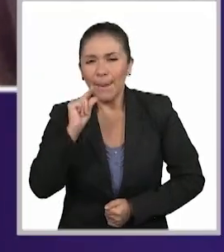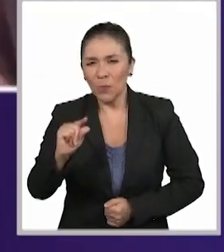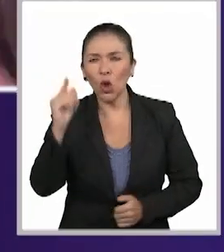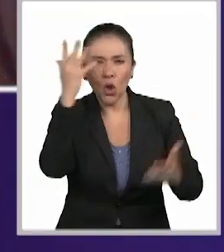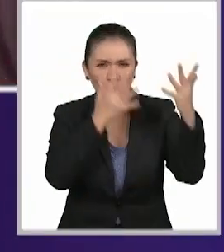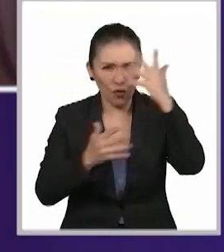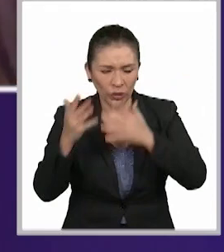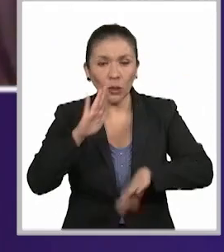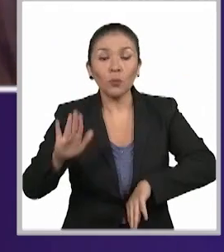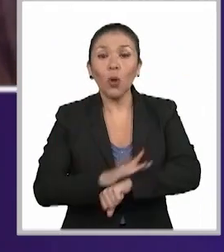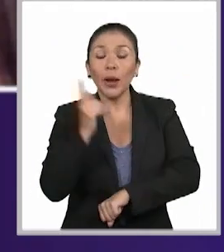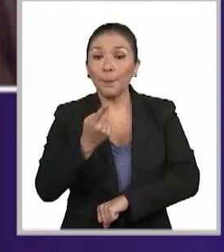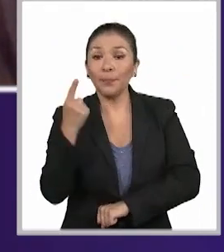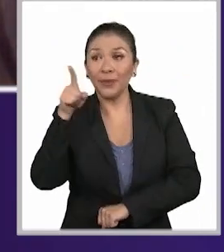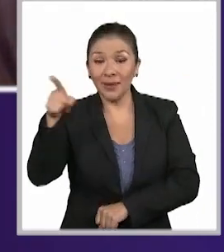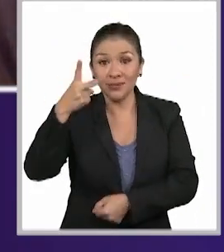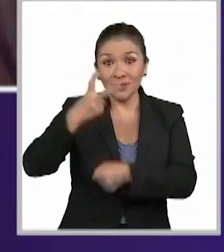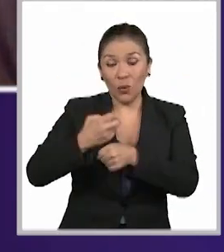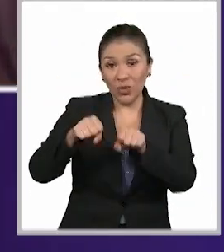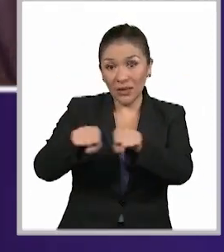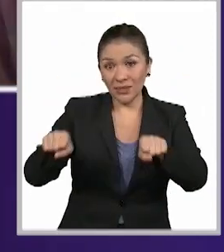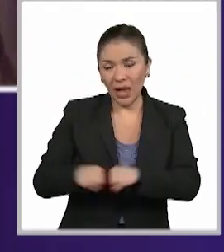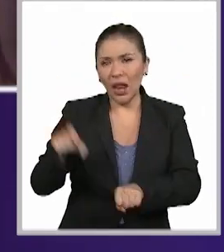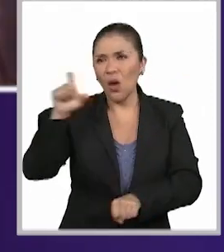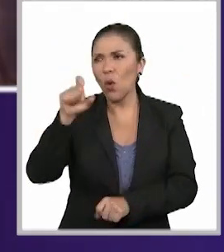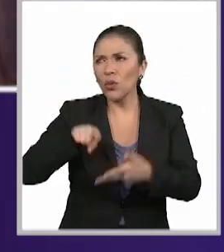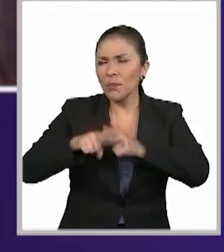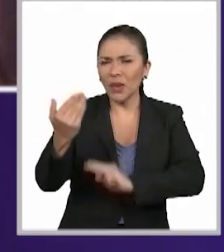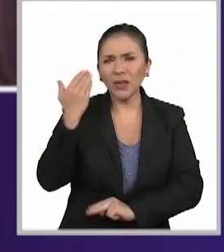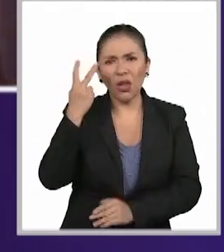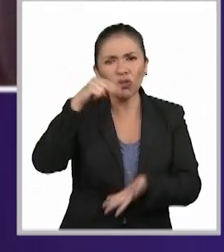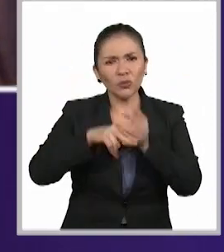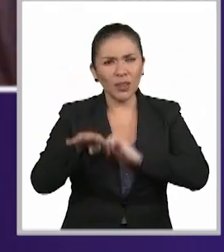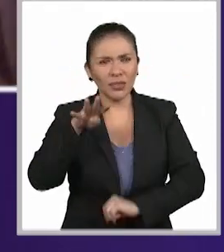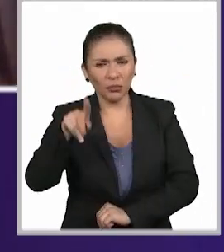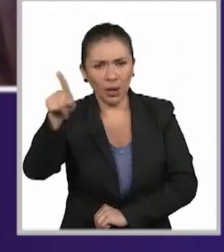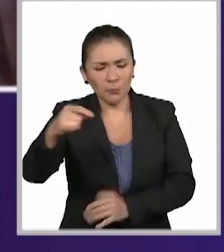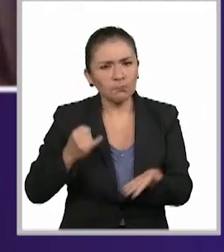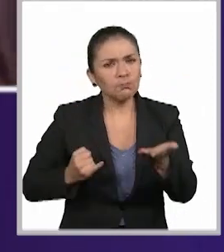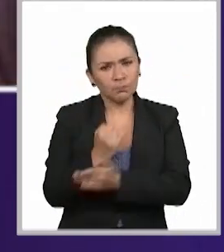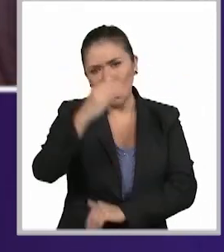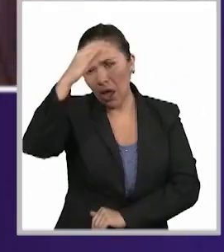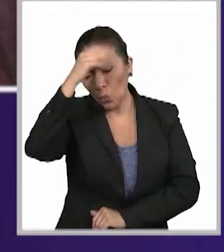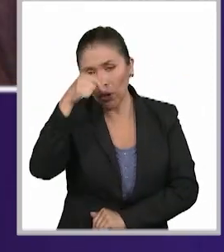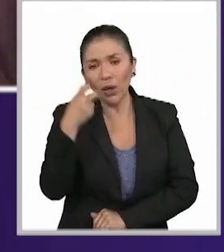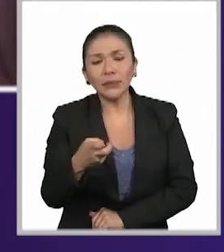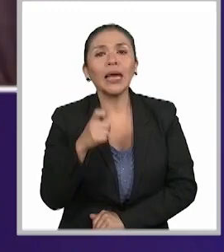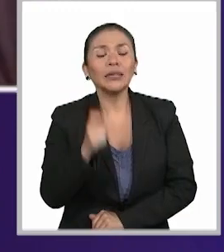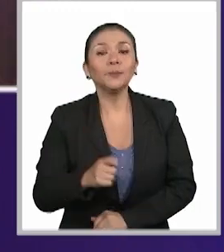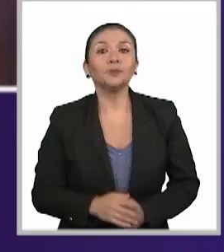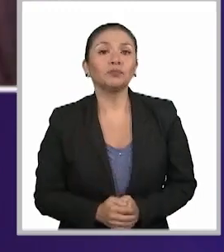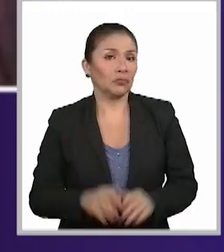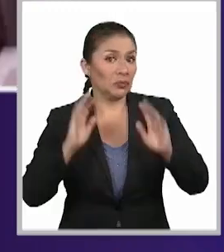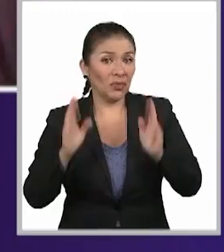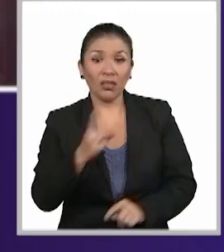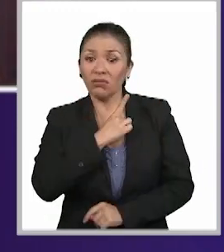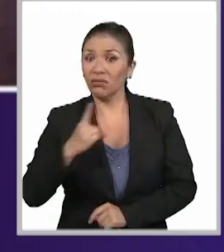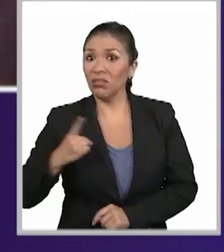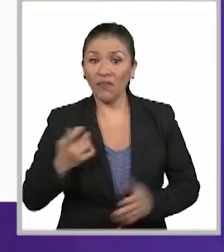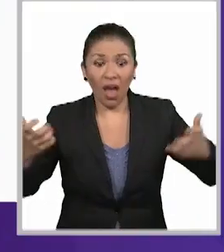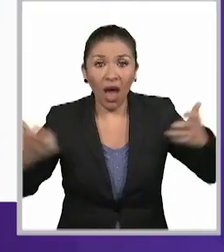poco de confusión porque la segunda sala, a principios de 2019, emitió un acuerdo mediante el cual se